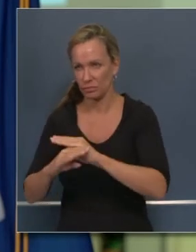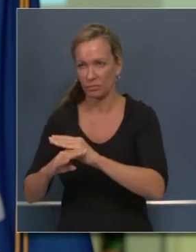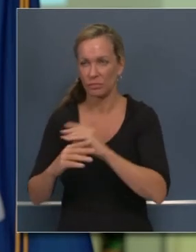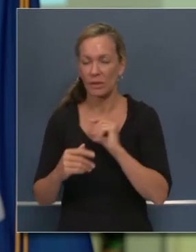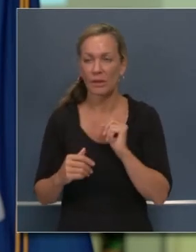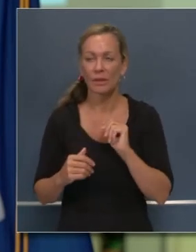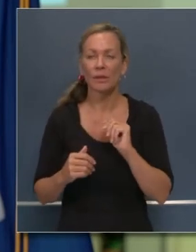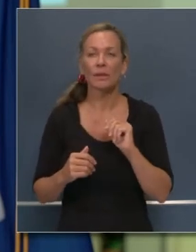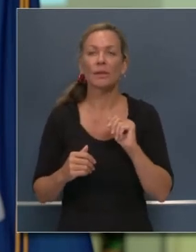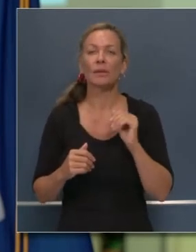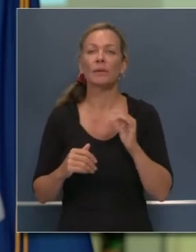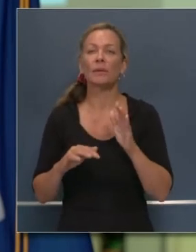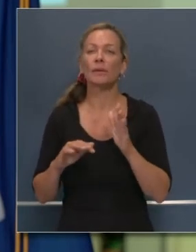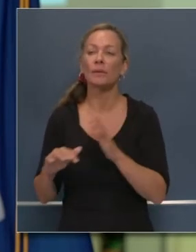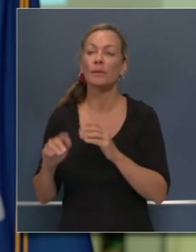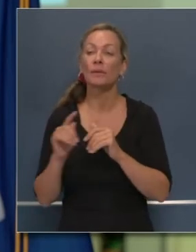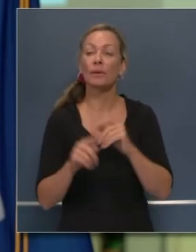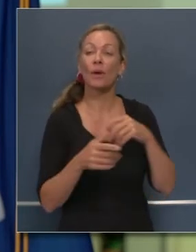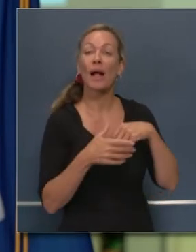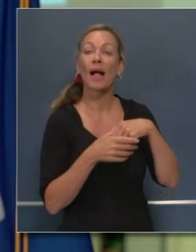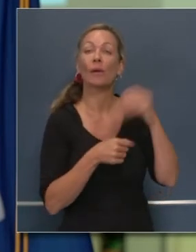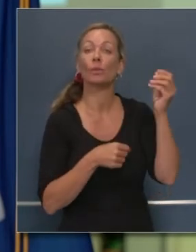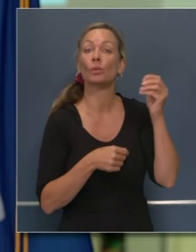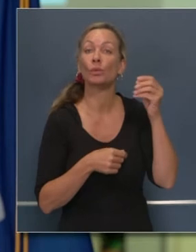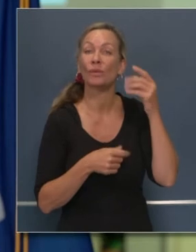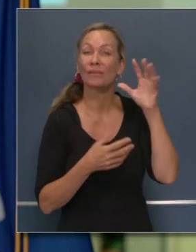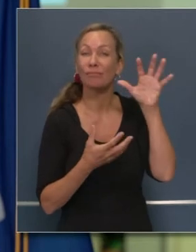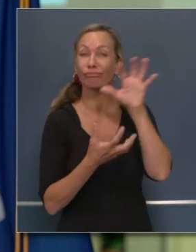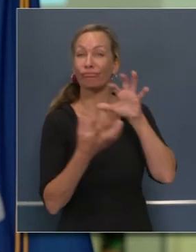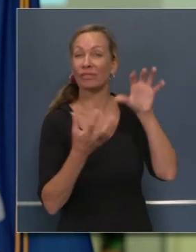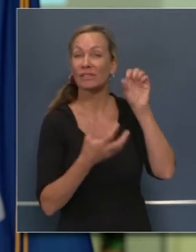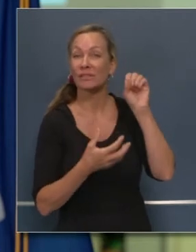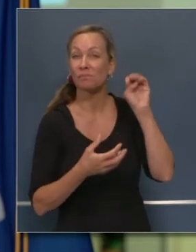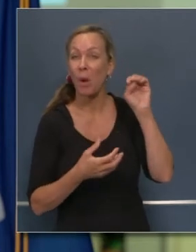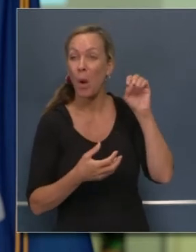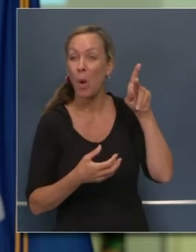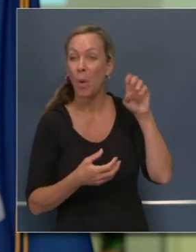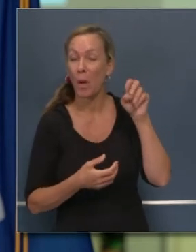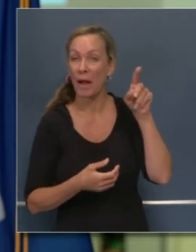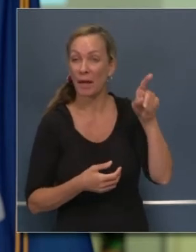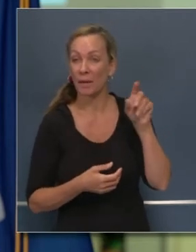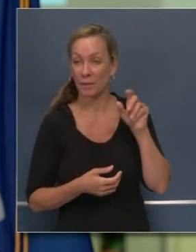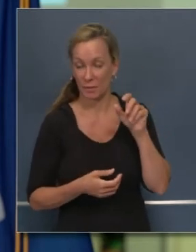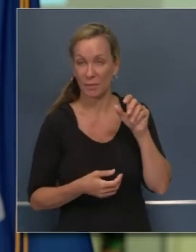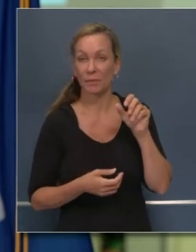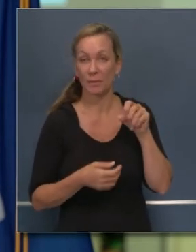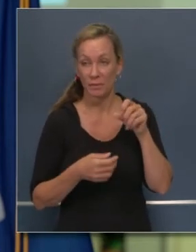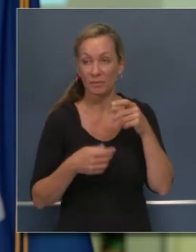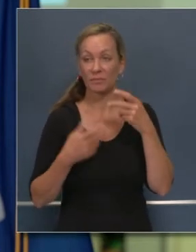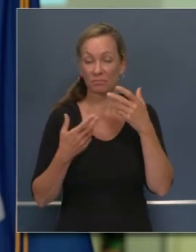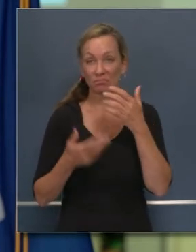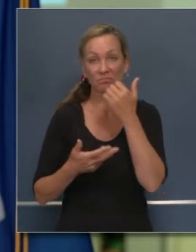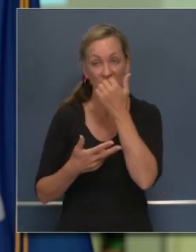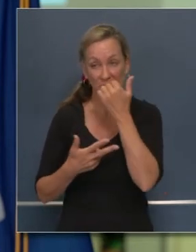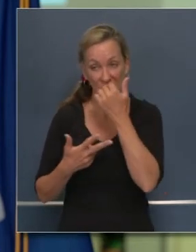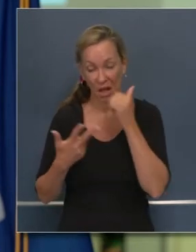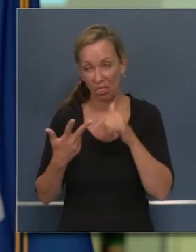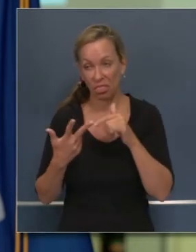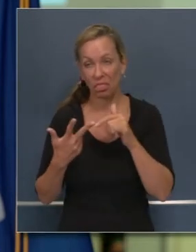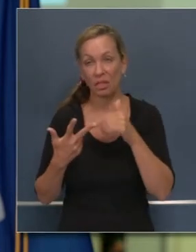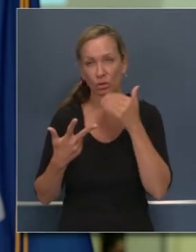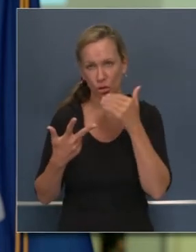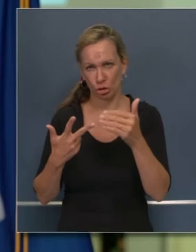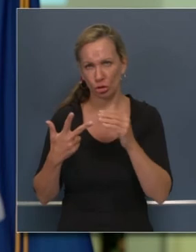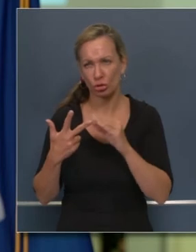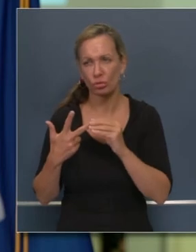comunidades y al traficar o movernos por el espacio y saber que es muy útil tener